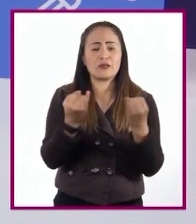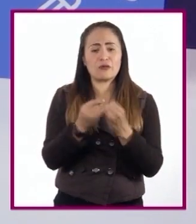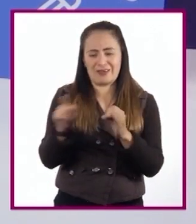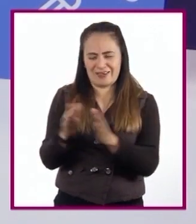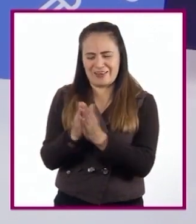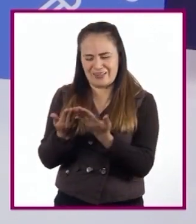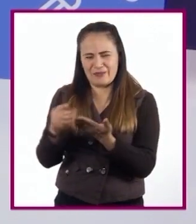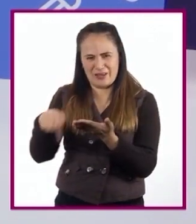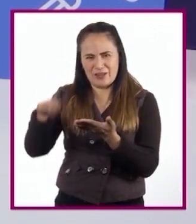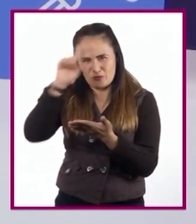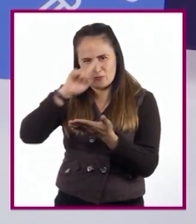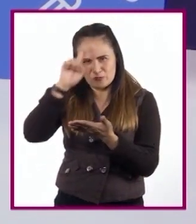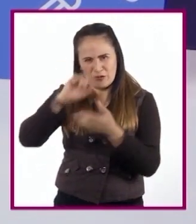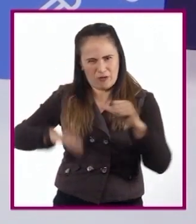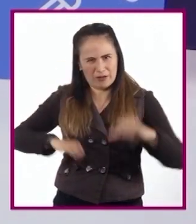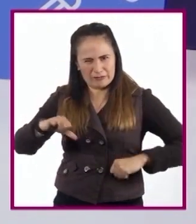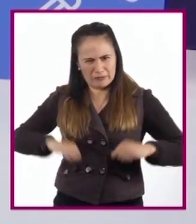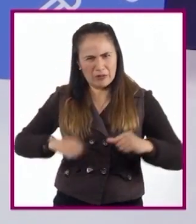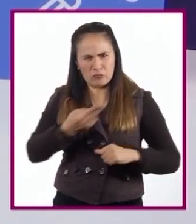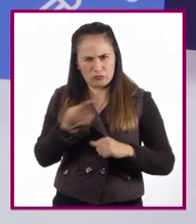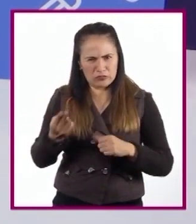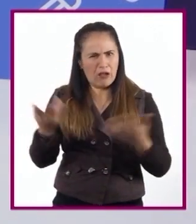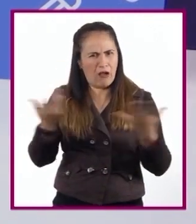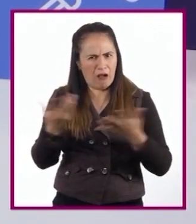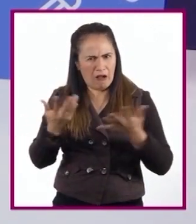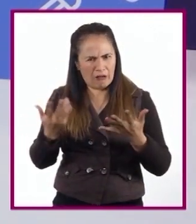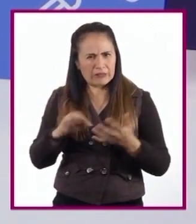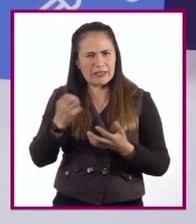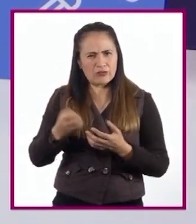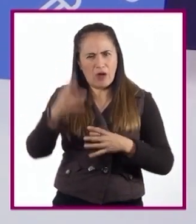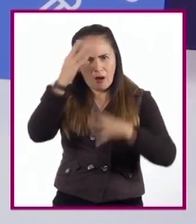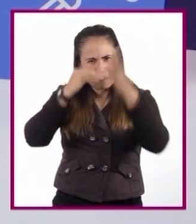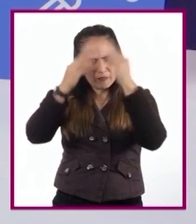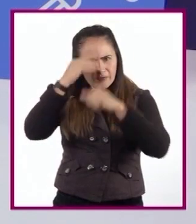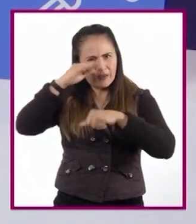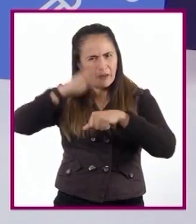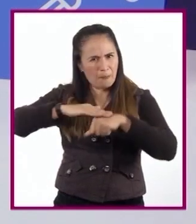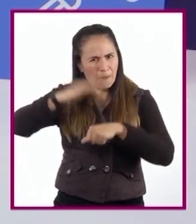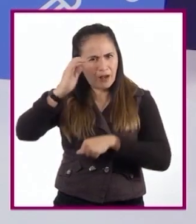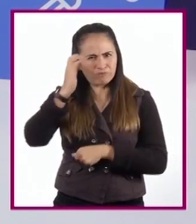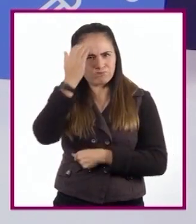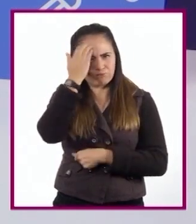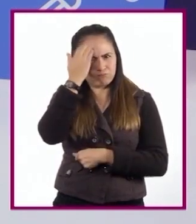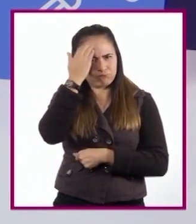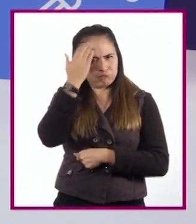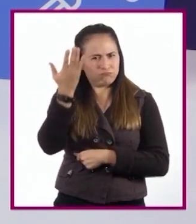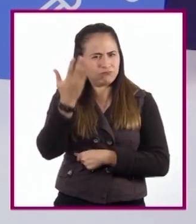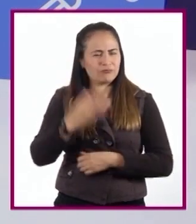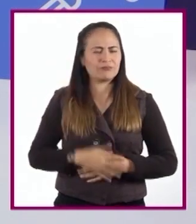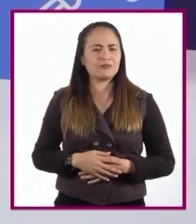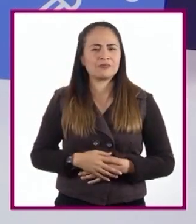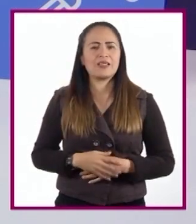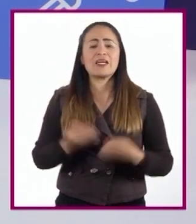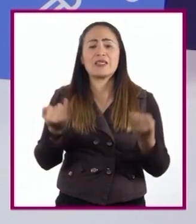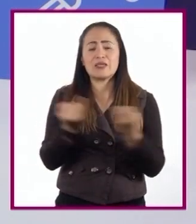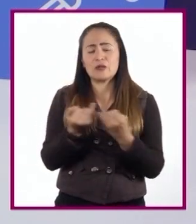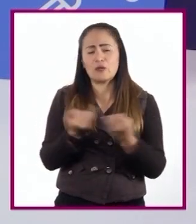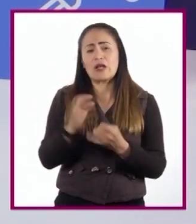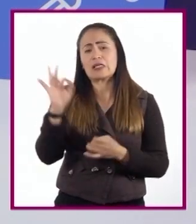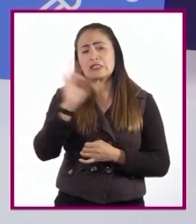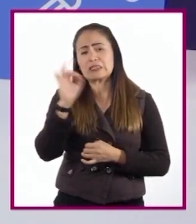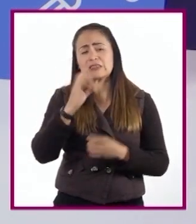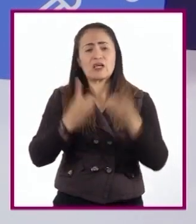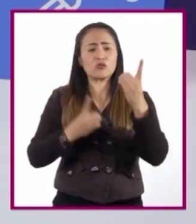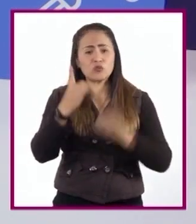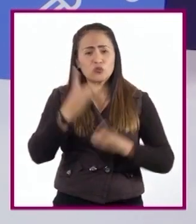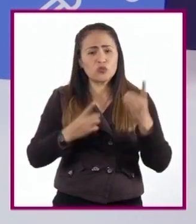ahí sugeridas. Eso les ayudará a reforzar sus conocimientos. Así mismo, pueden hacer llegar sus inquietudes o